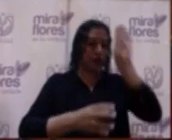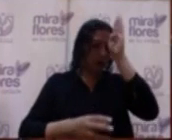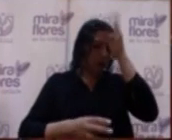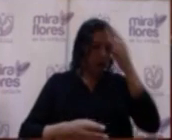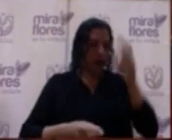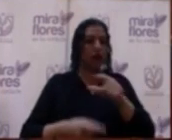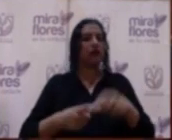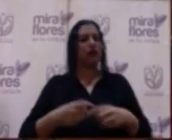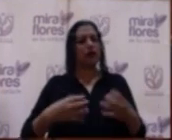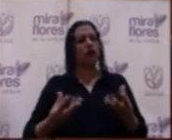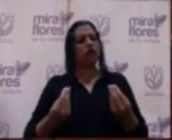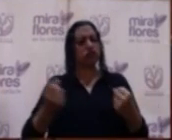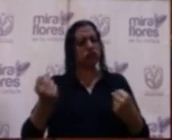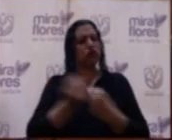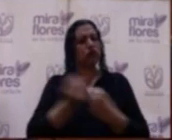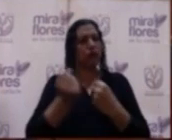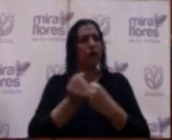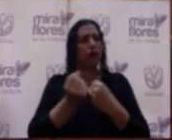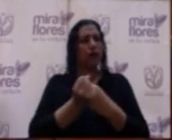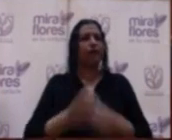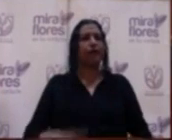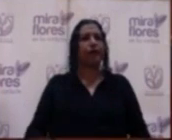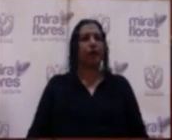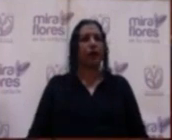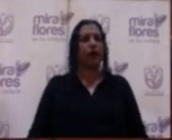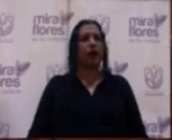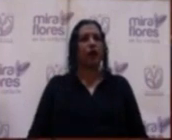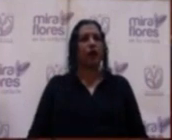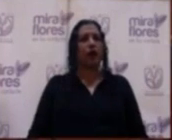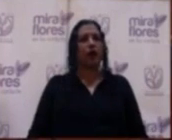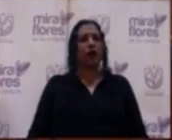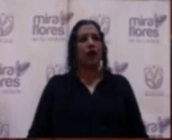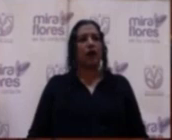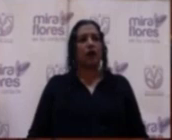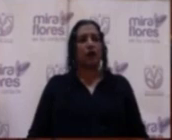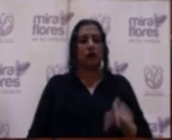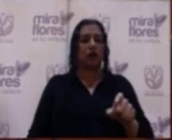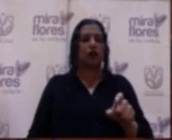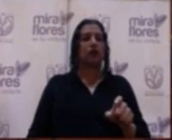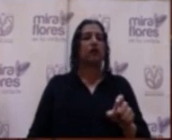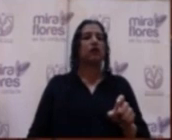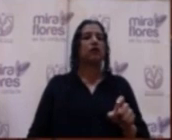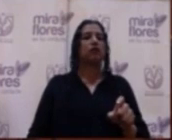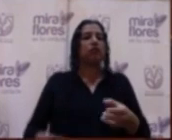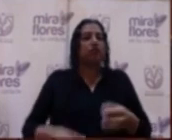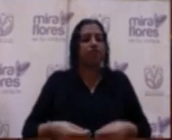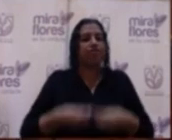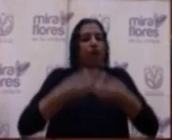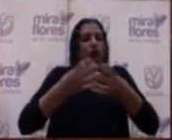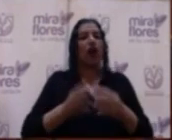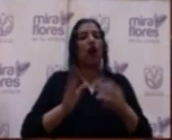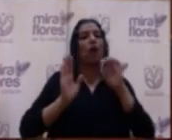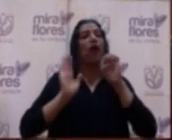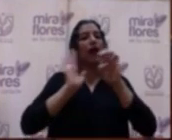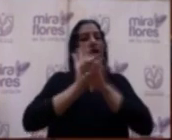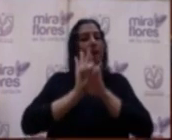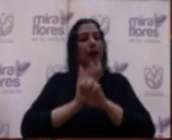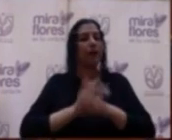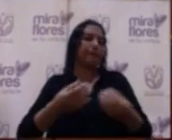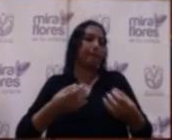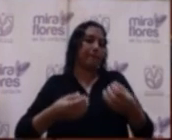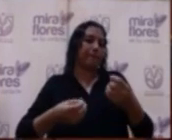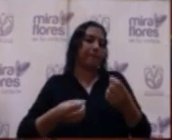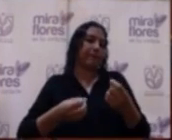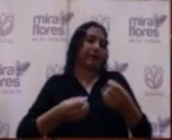mucho apoyo en estos momentos. Y repito, era un gran... ponía como ejemplo el presupuesto participativo de Miraflores, por lo cual estoy